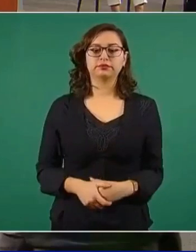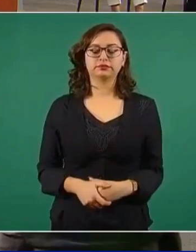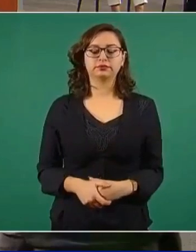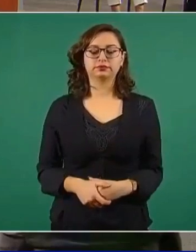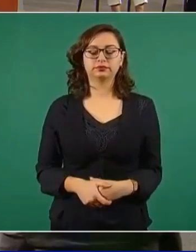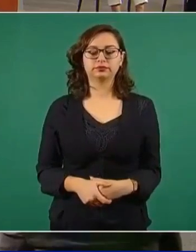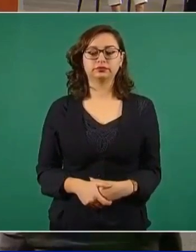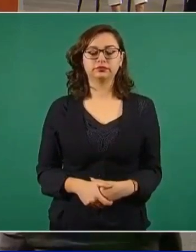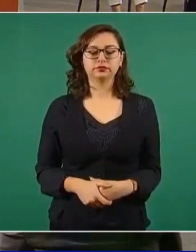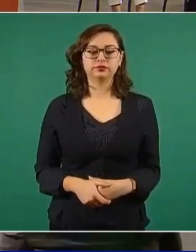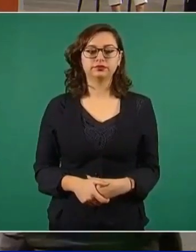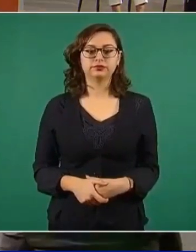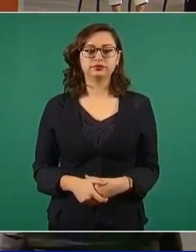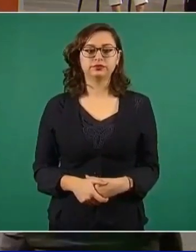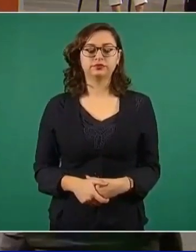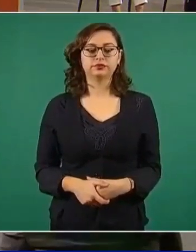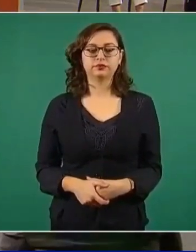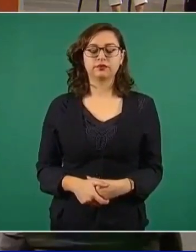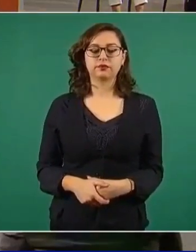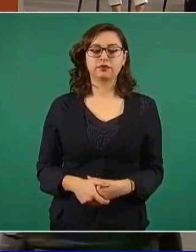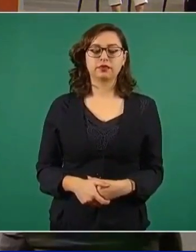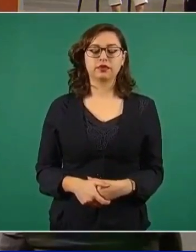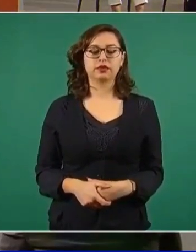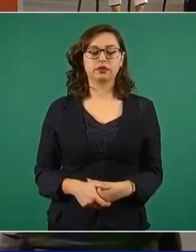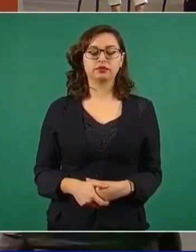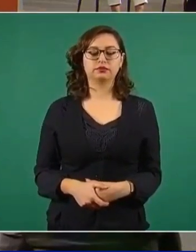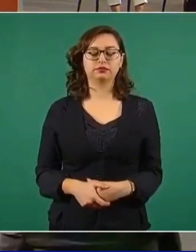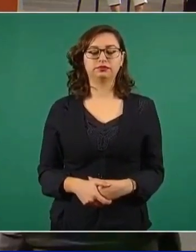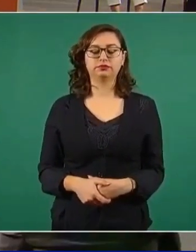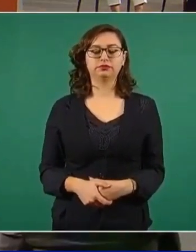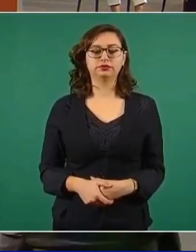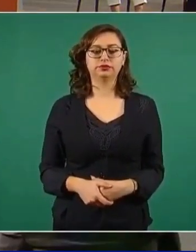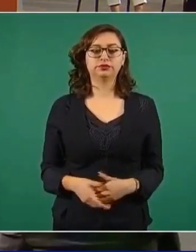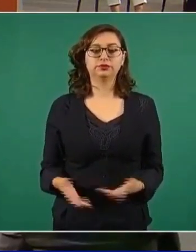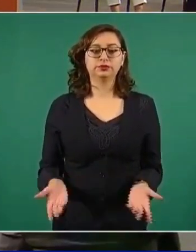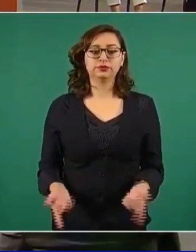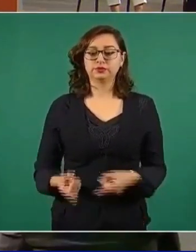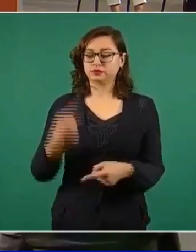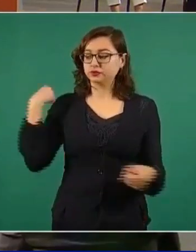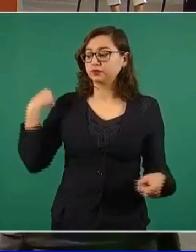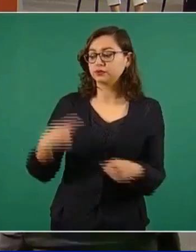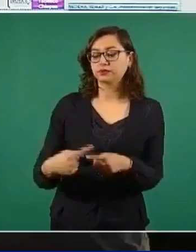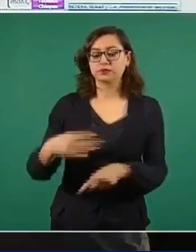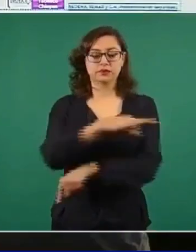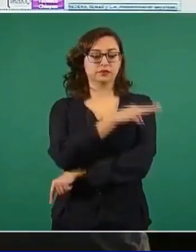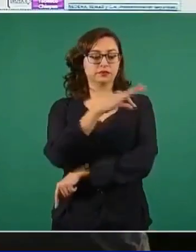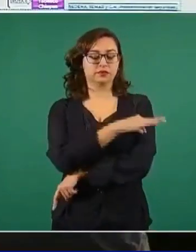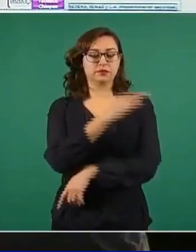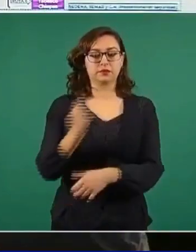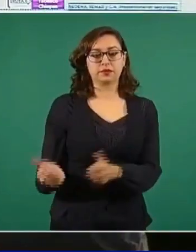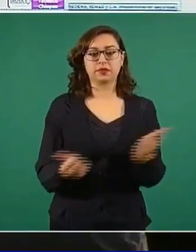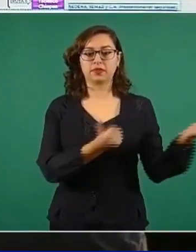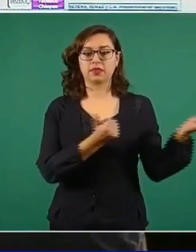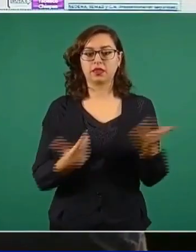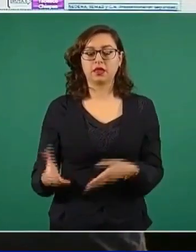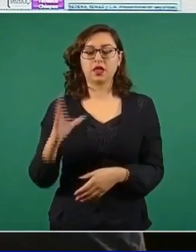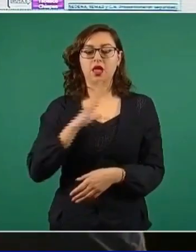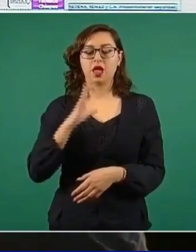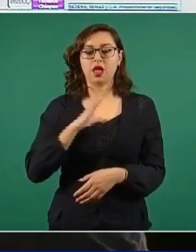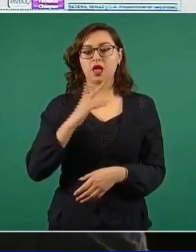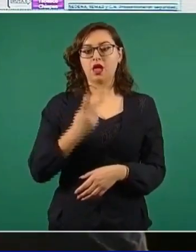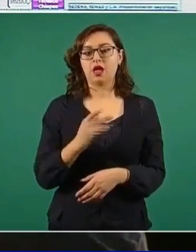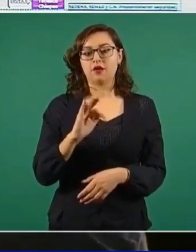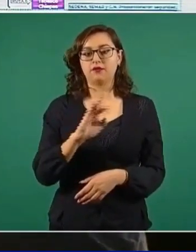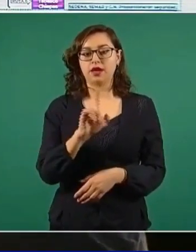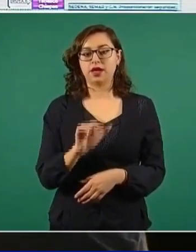que arribó a nuestro país y las existencias de vacunas. Tenemos la Pfizer, tenemos